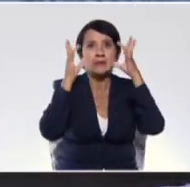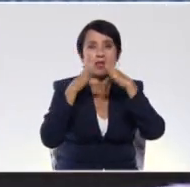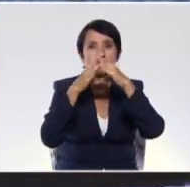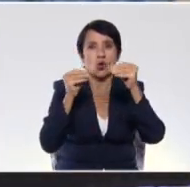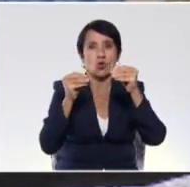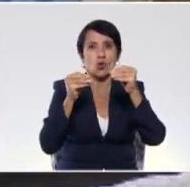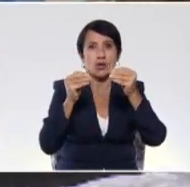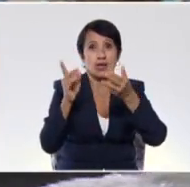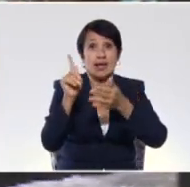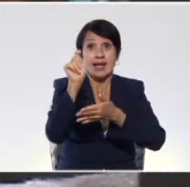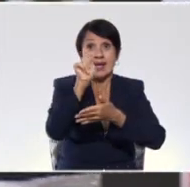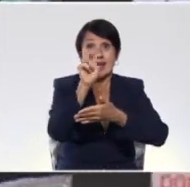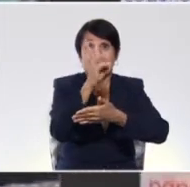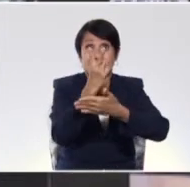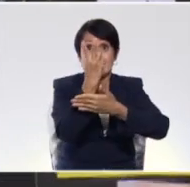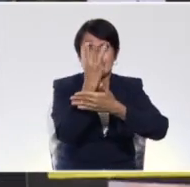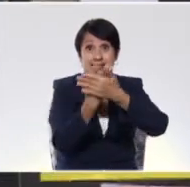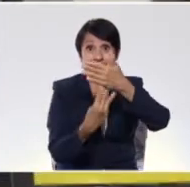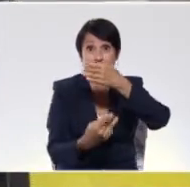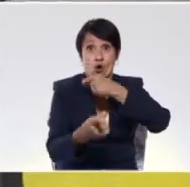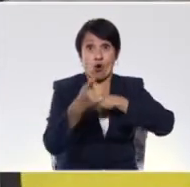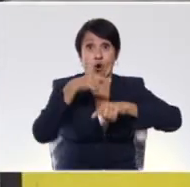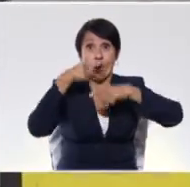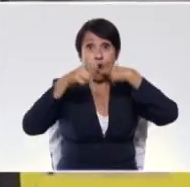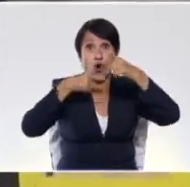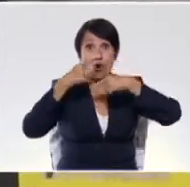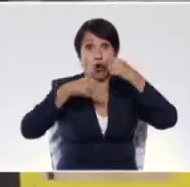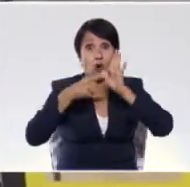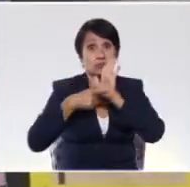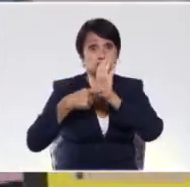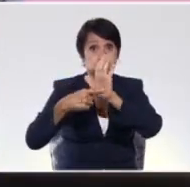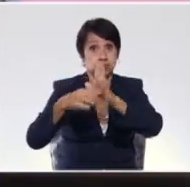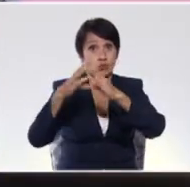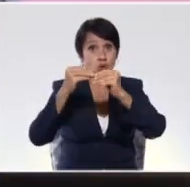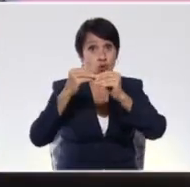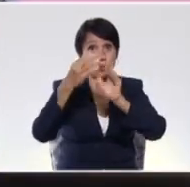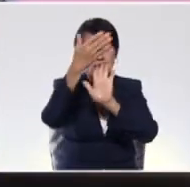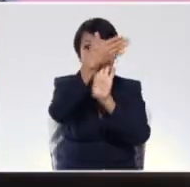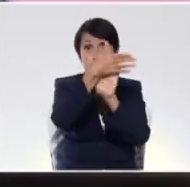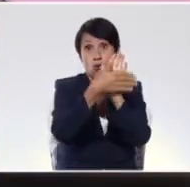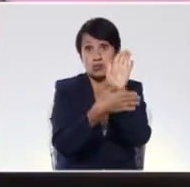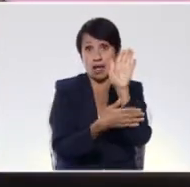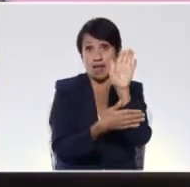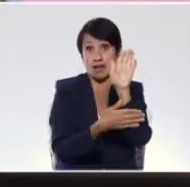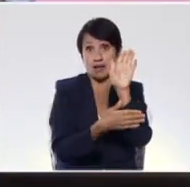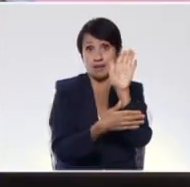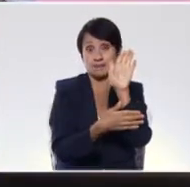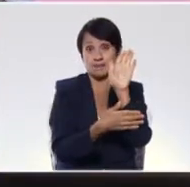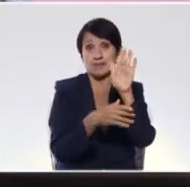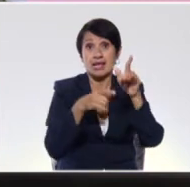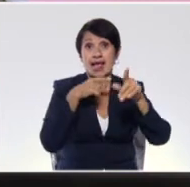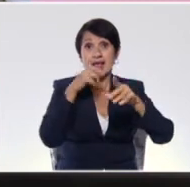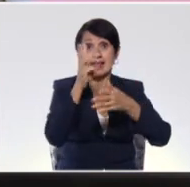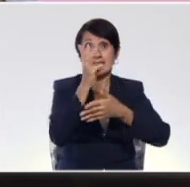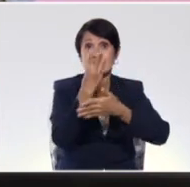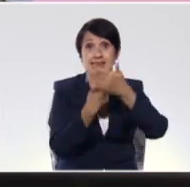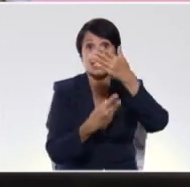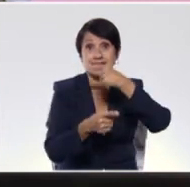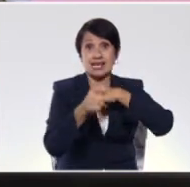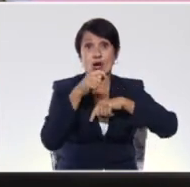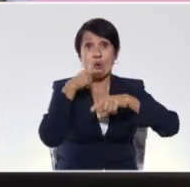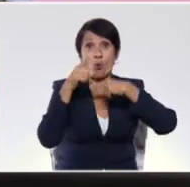del año 2018, del mes de abril, le dedica su portada. Mira qué hermosa. También un artículo muy